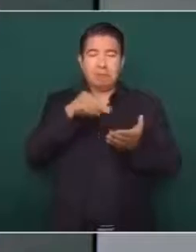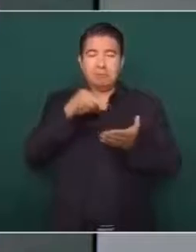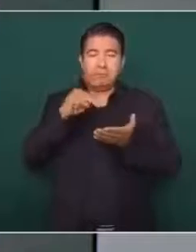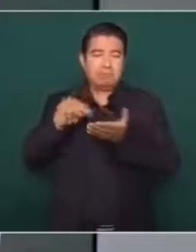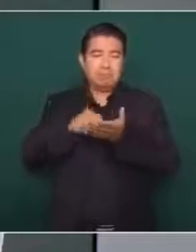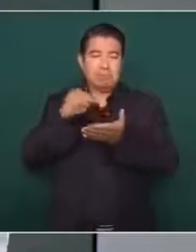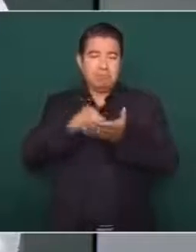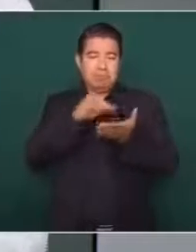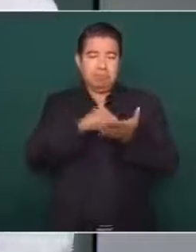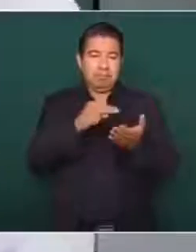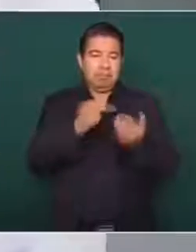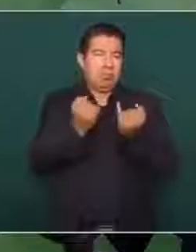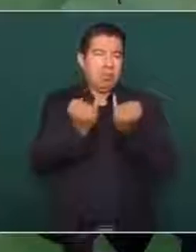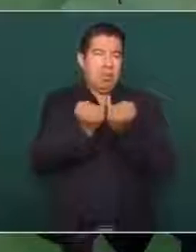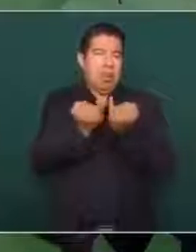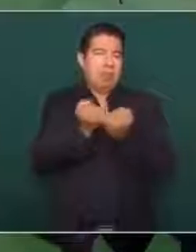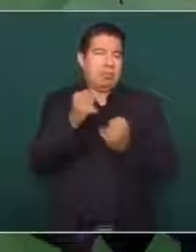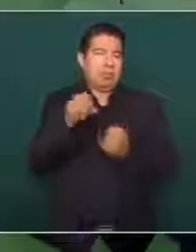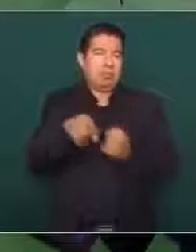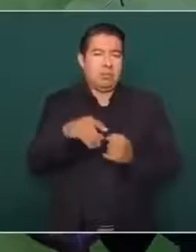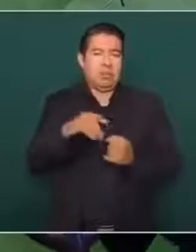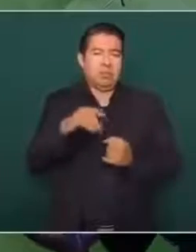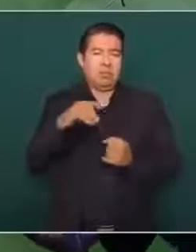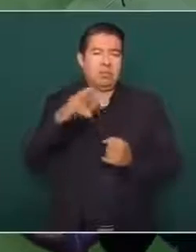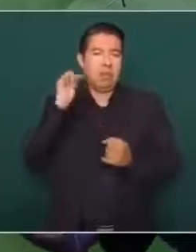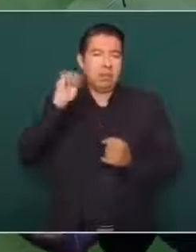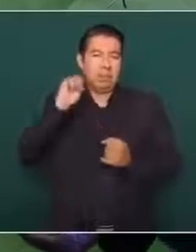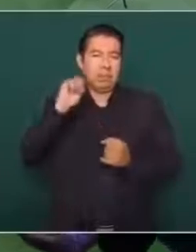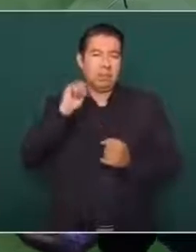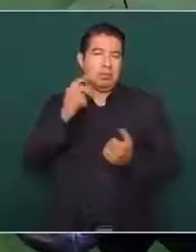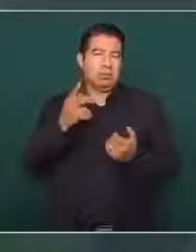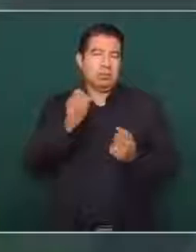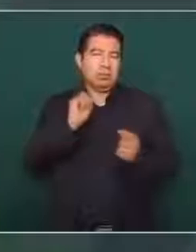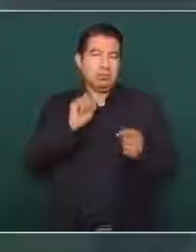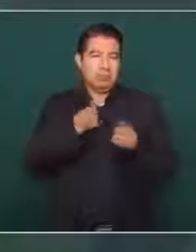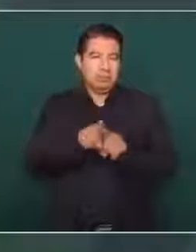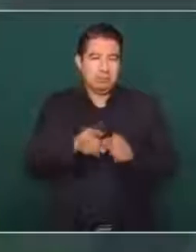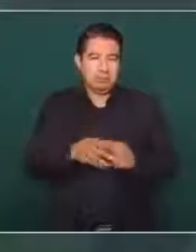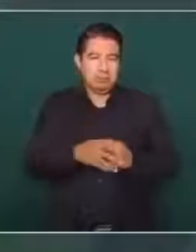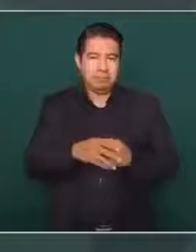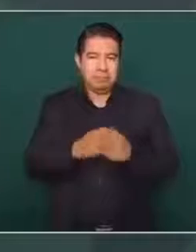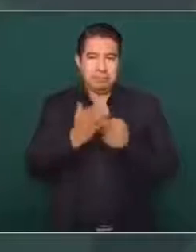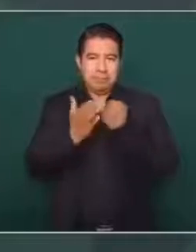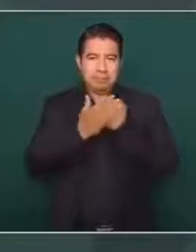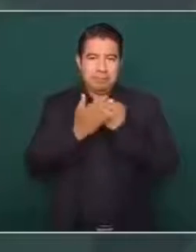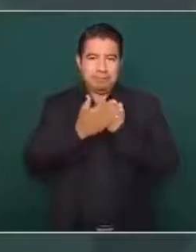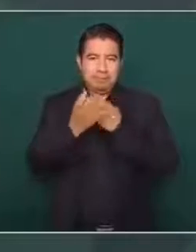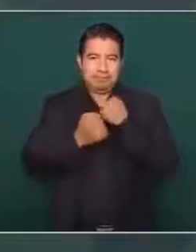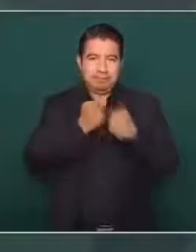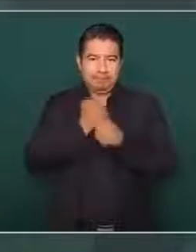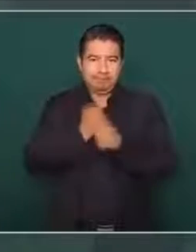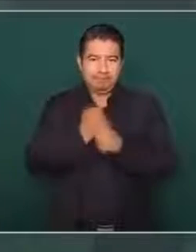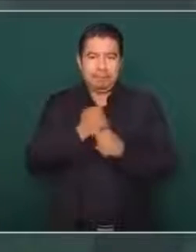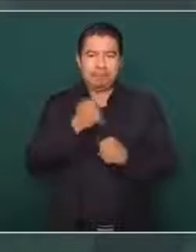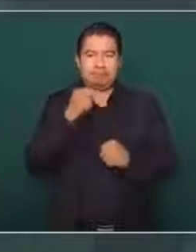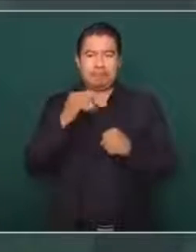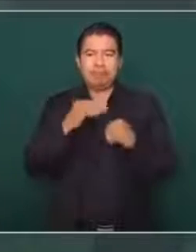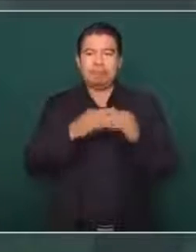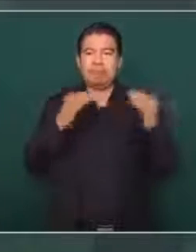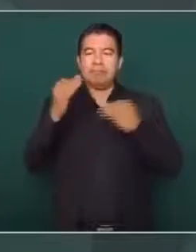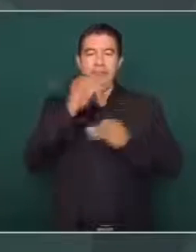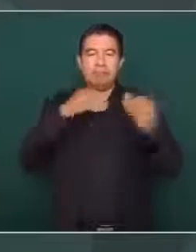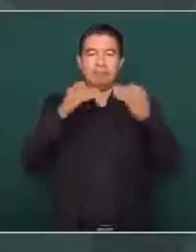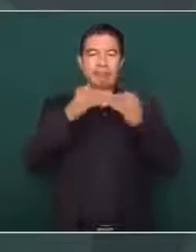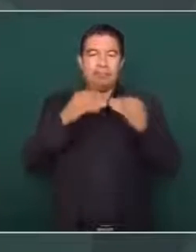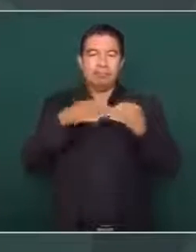Yo creo que aquí en Tabasco también, de modo que el año próximo va a ser ya a todos